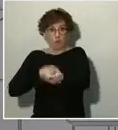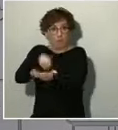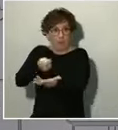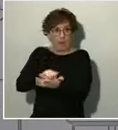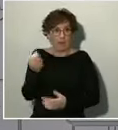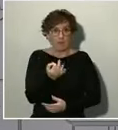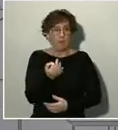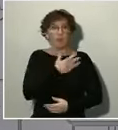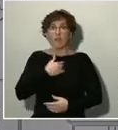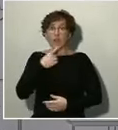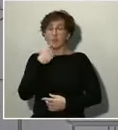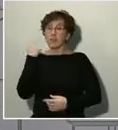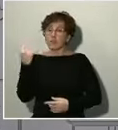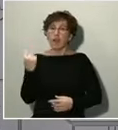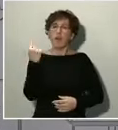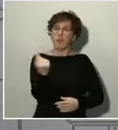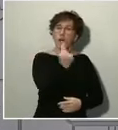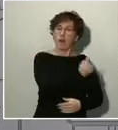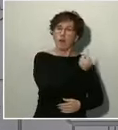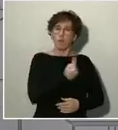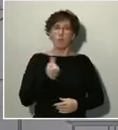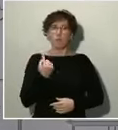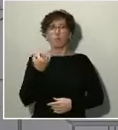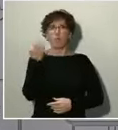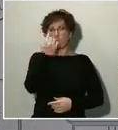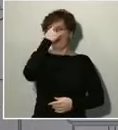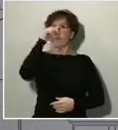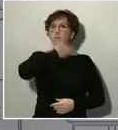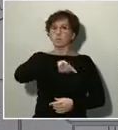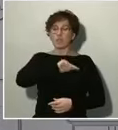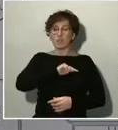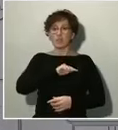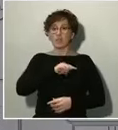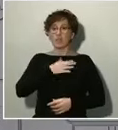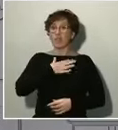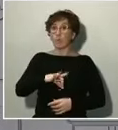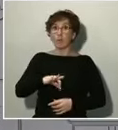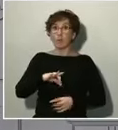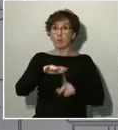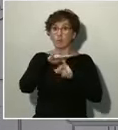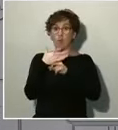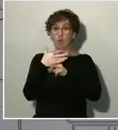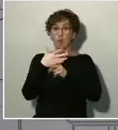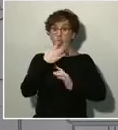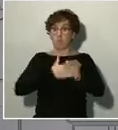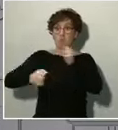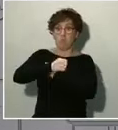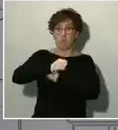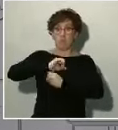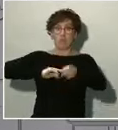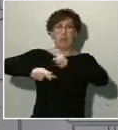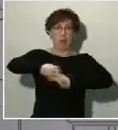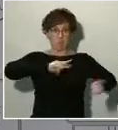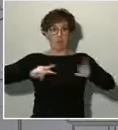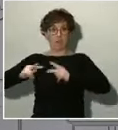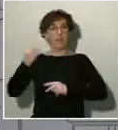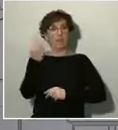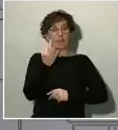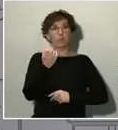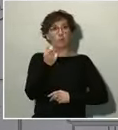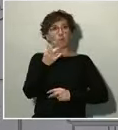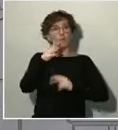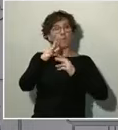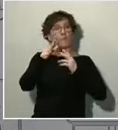una u otra posición en cada momento, en cada caso. Y debemos ser comprensivos con los demás, porque así saldremos